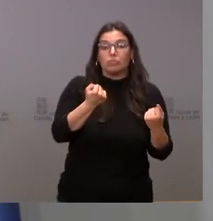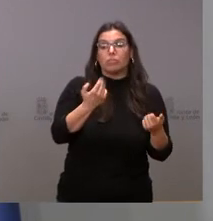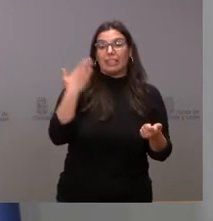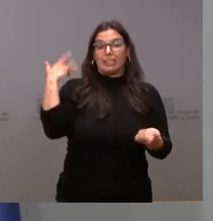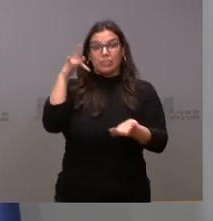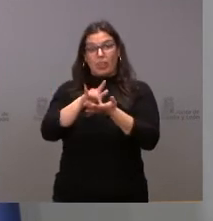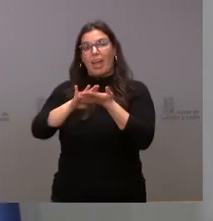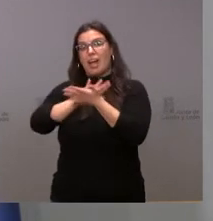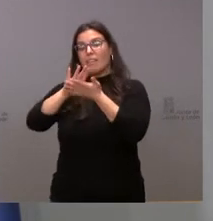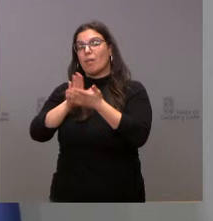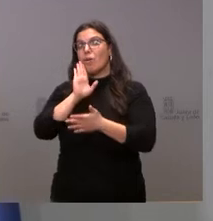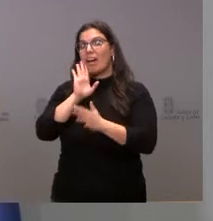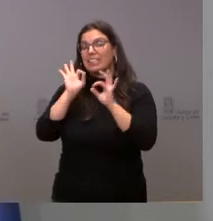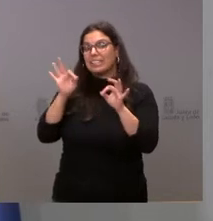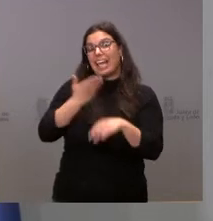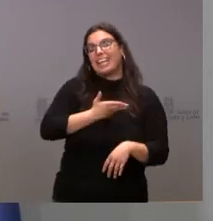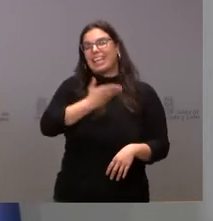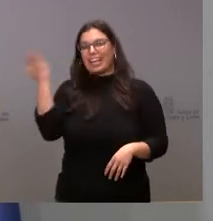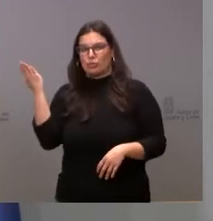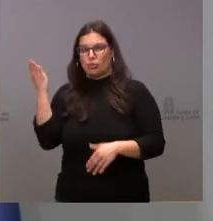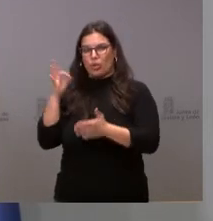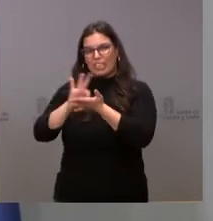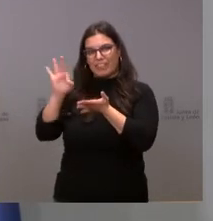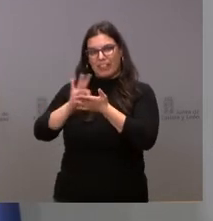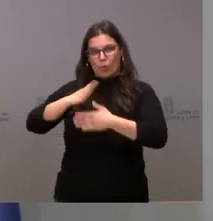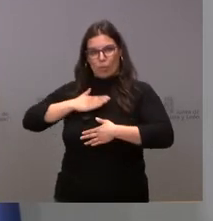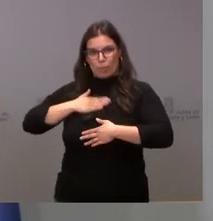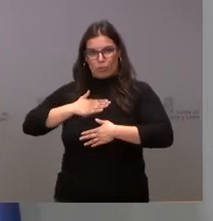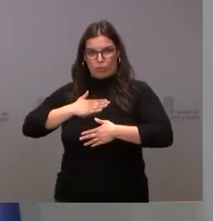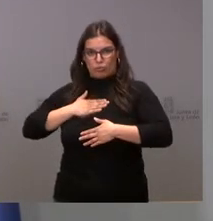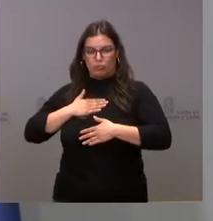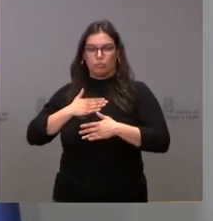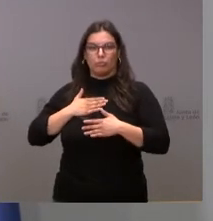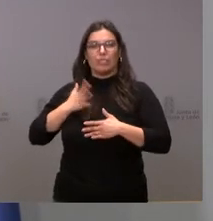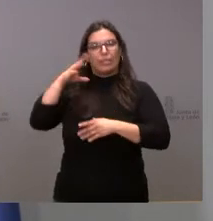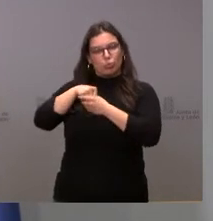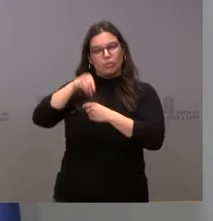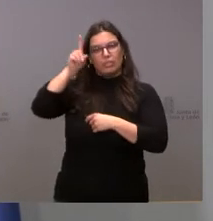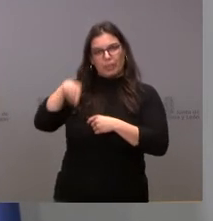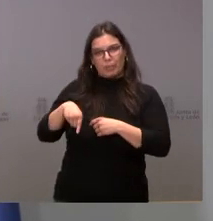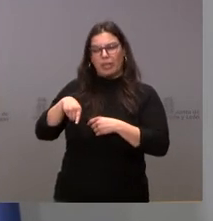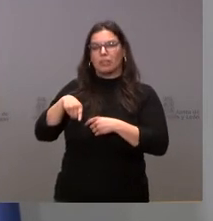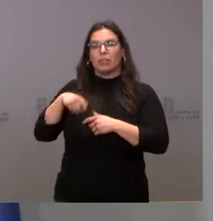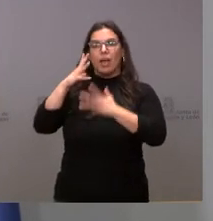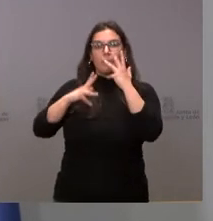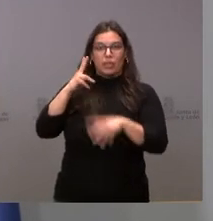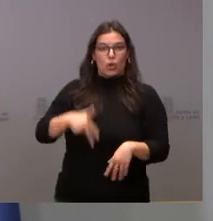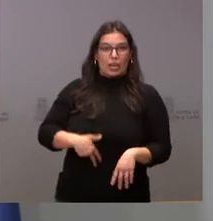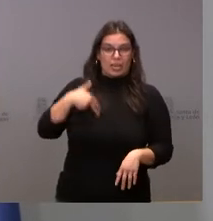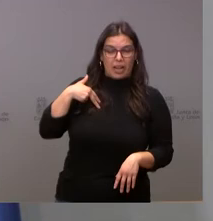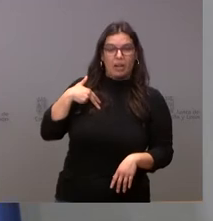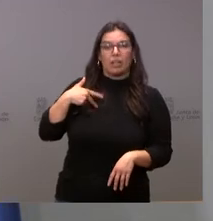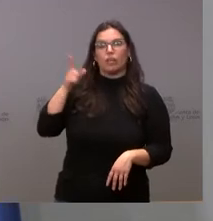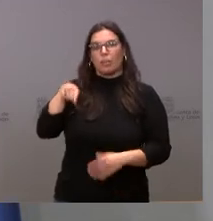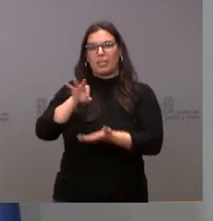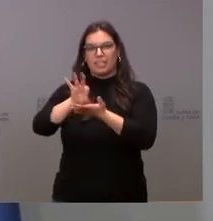hablábamos del resto de actividades de la Administración autonómica, incluyendo tanto la Administración general como los